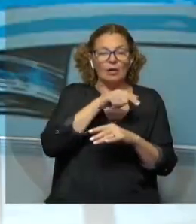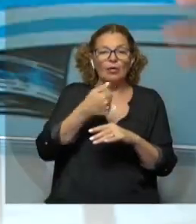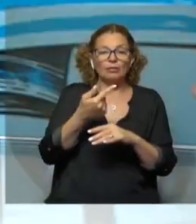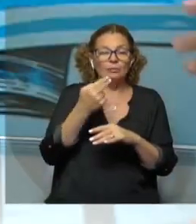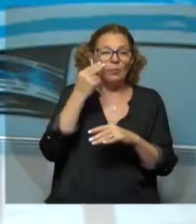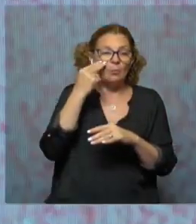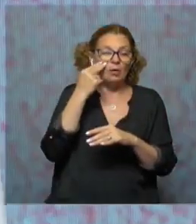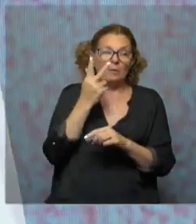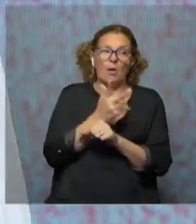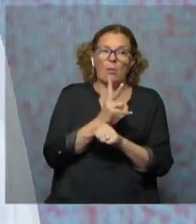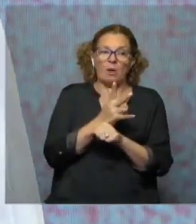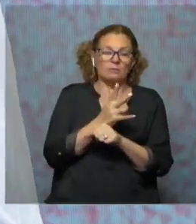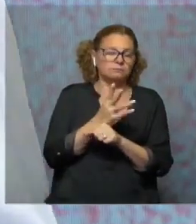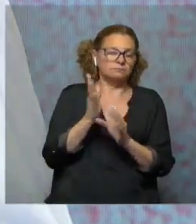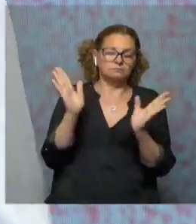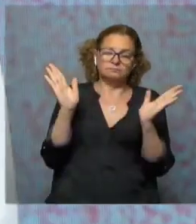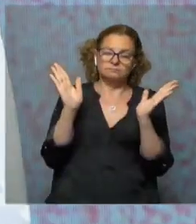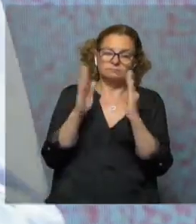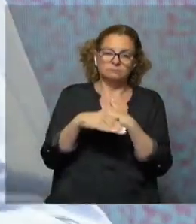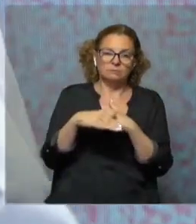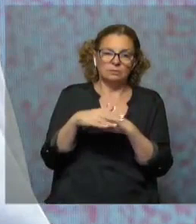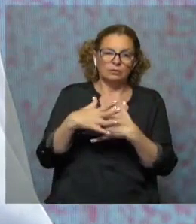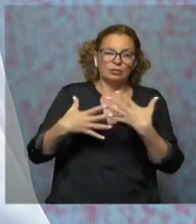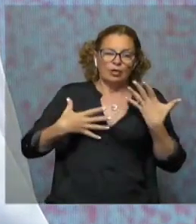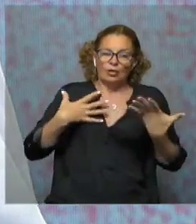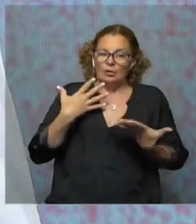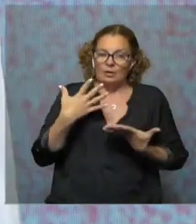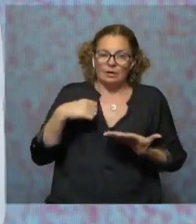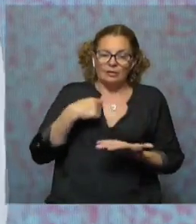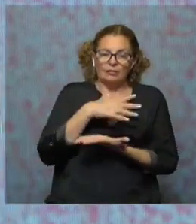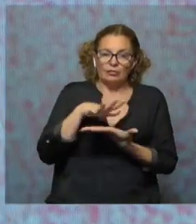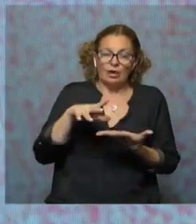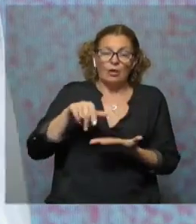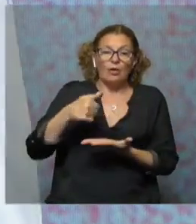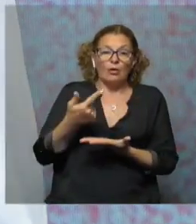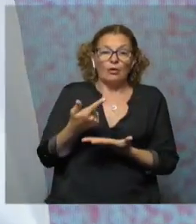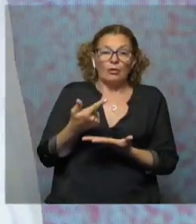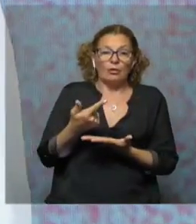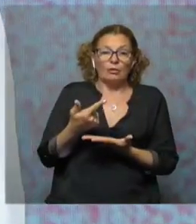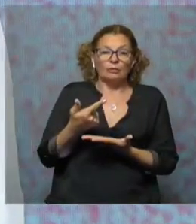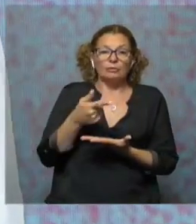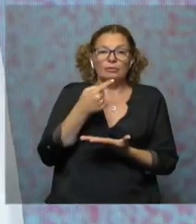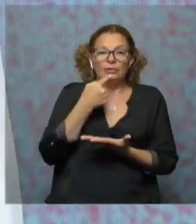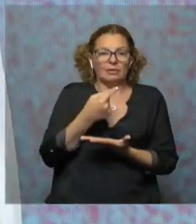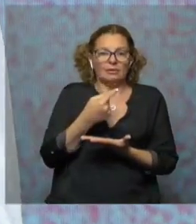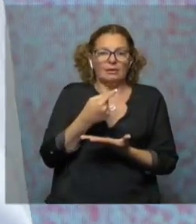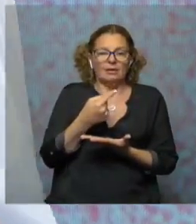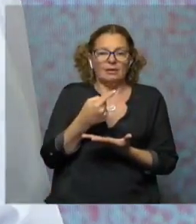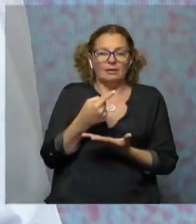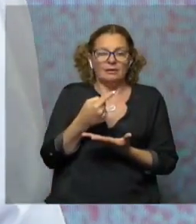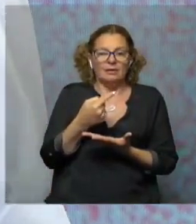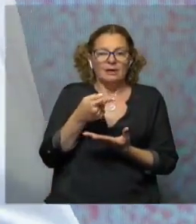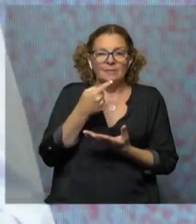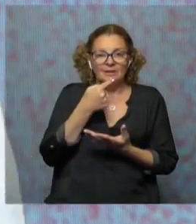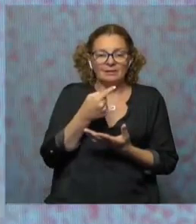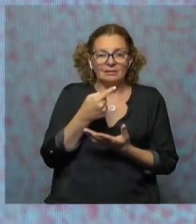fue una tragedia humana brutal que conmovió a la sociedad de la época. Otro, el Graf Spee. Él me